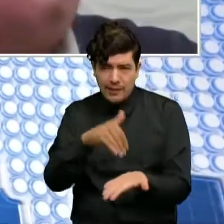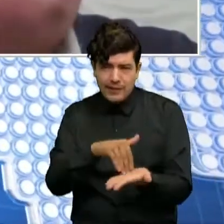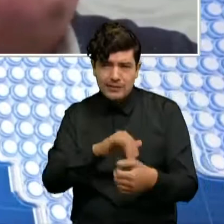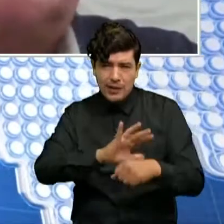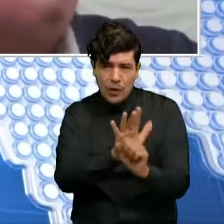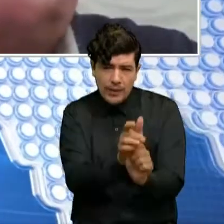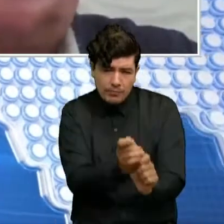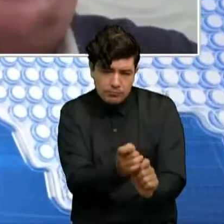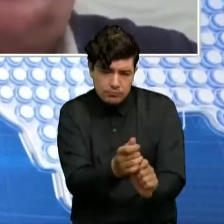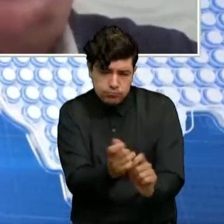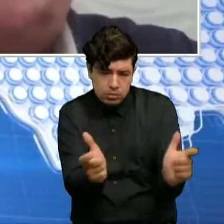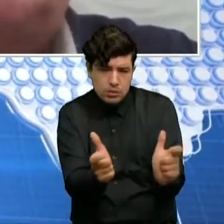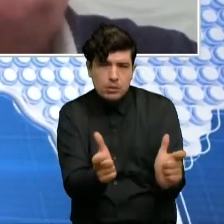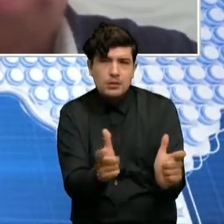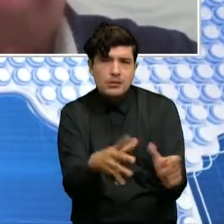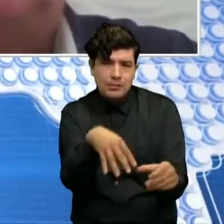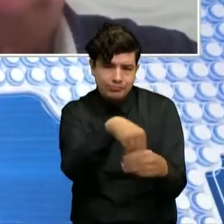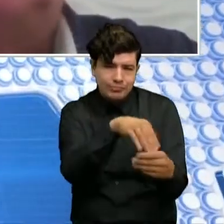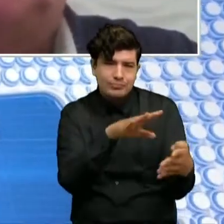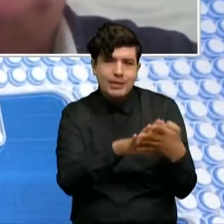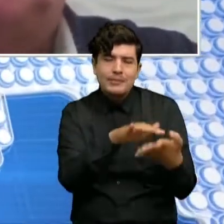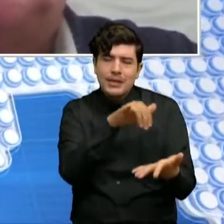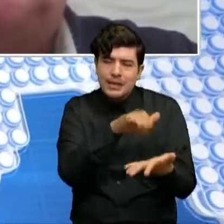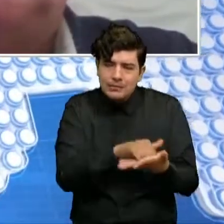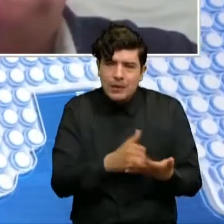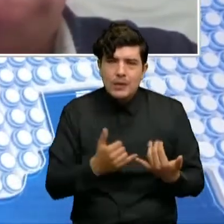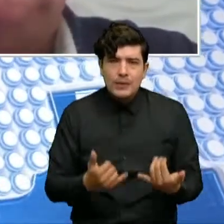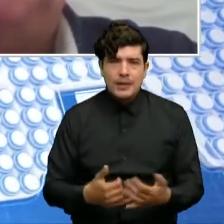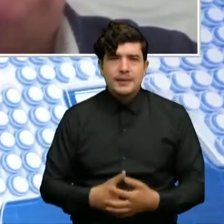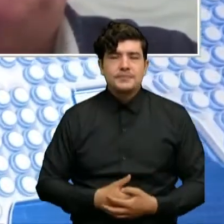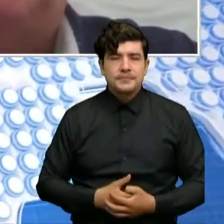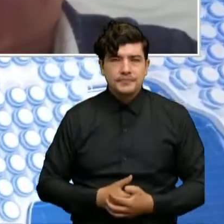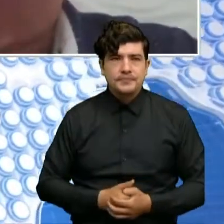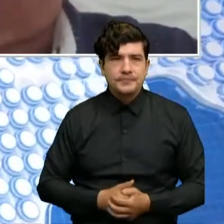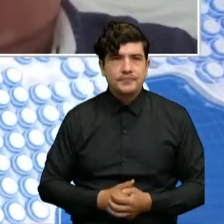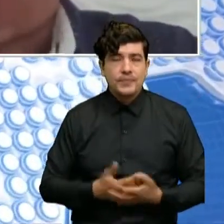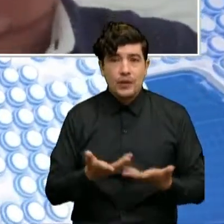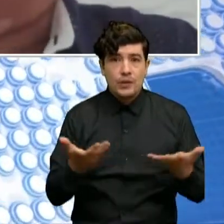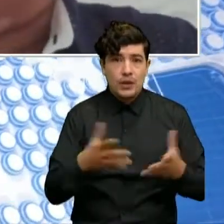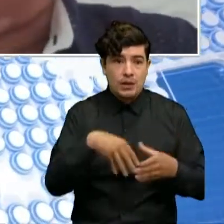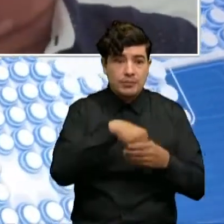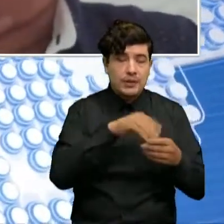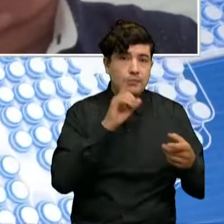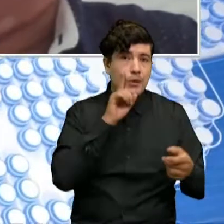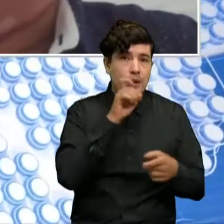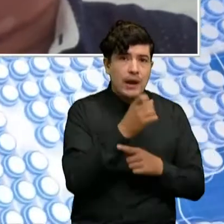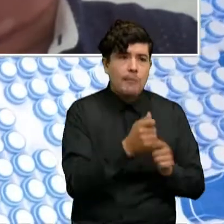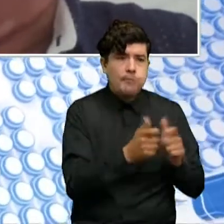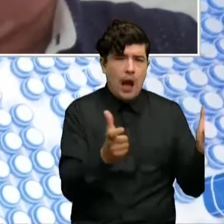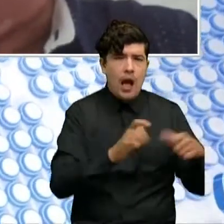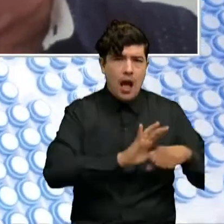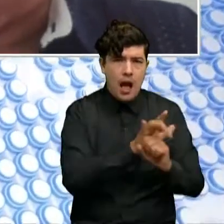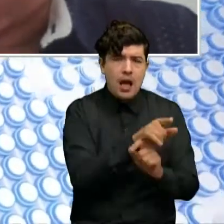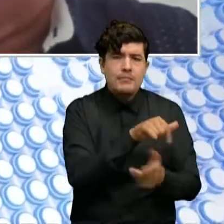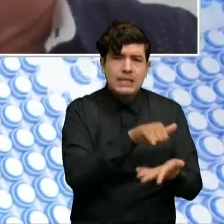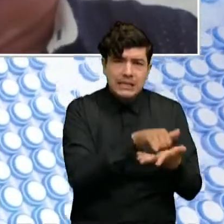virus esencialmente en este momento en la cárcel modelo de Bucaramanga donde